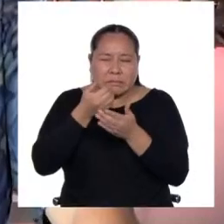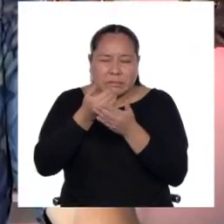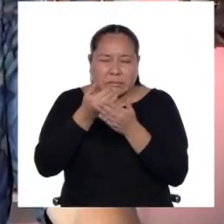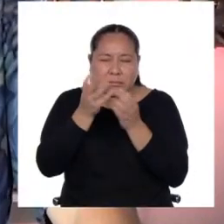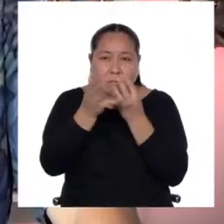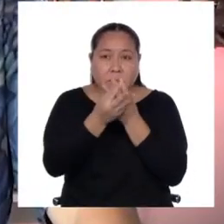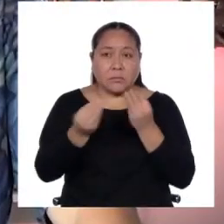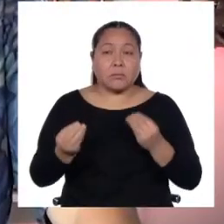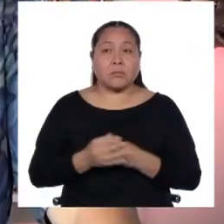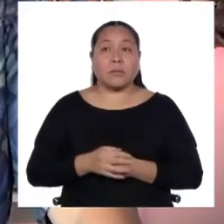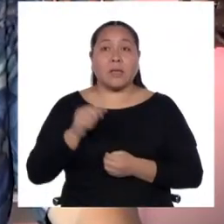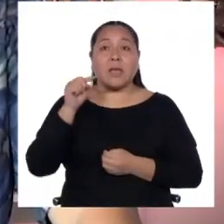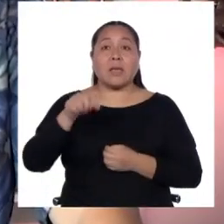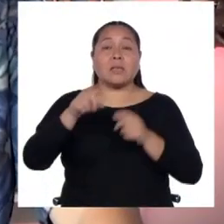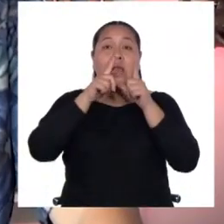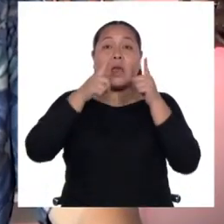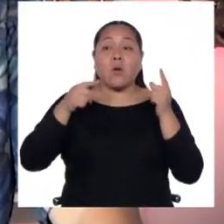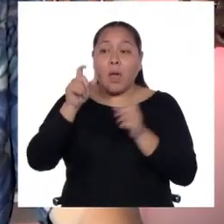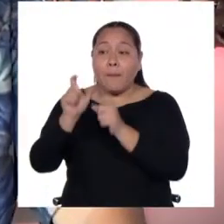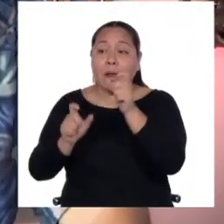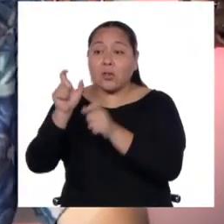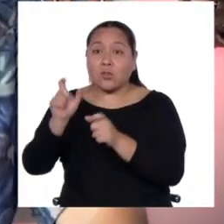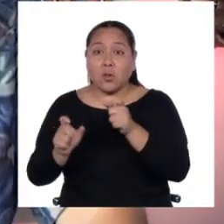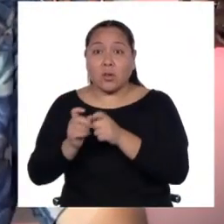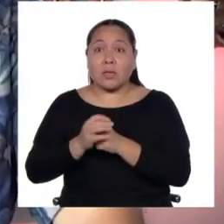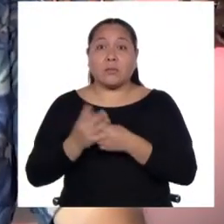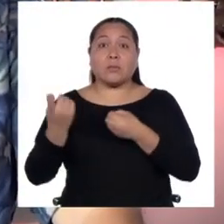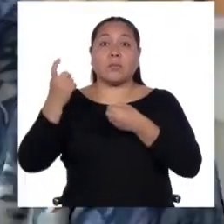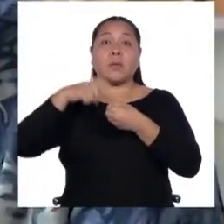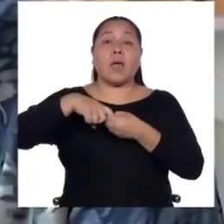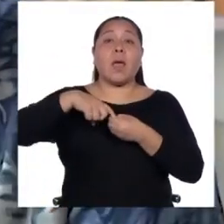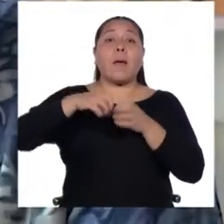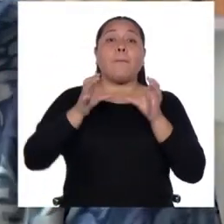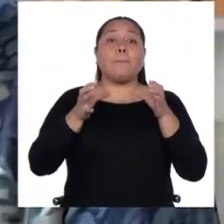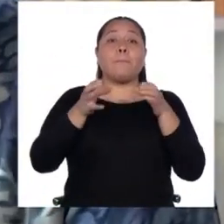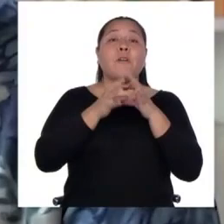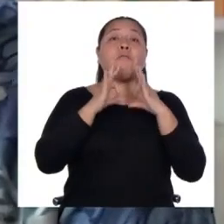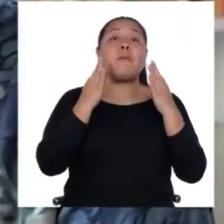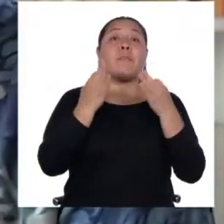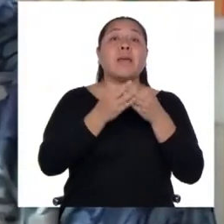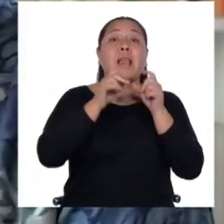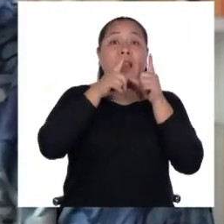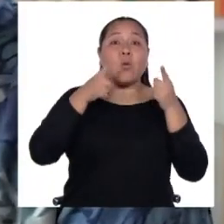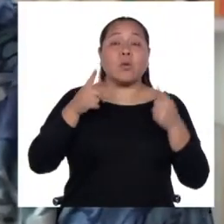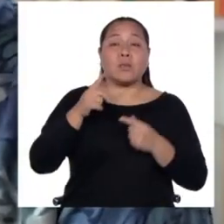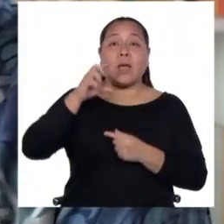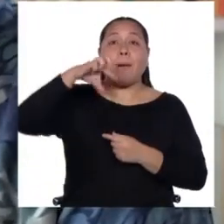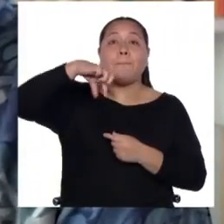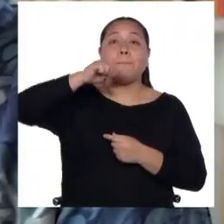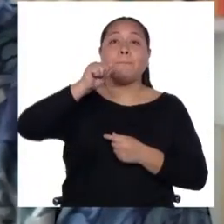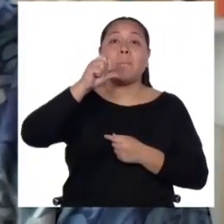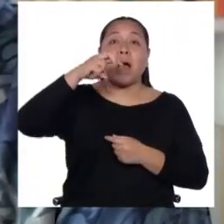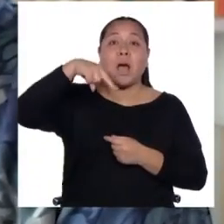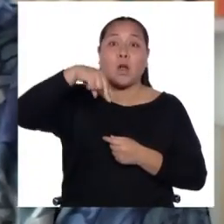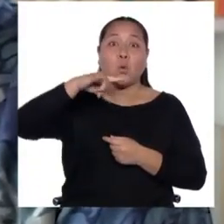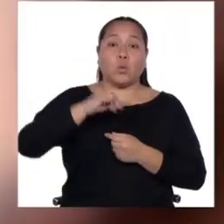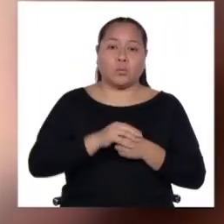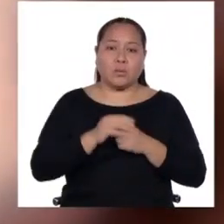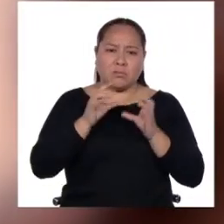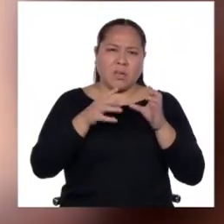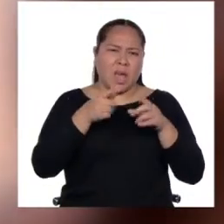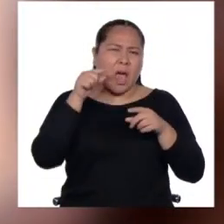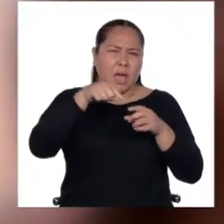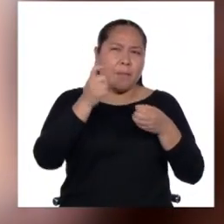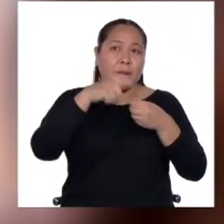La lengua y sus hablantes pertenecen a la familia lingüística Pano, donde está también el Shipibo, el Cacatá, o idiomas más conocidos.